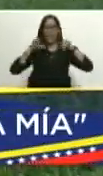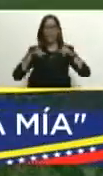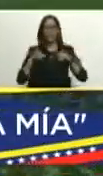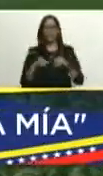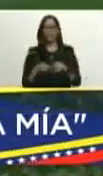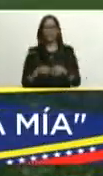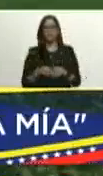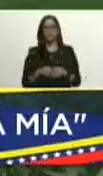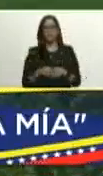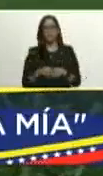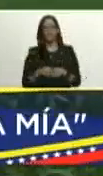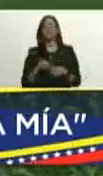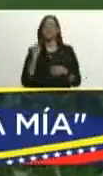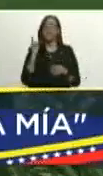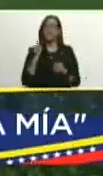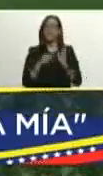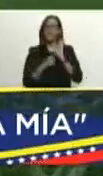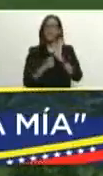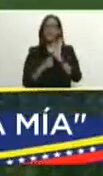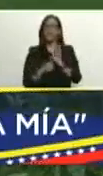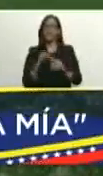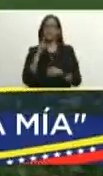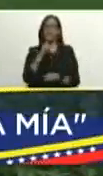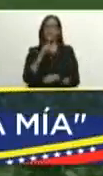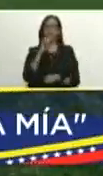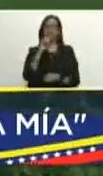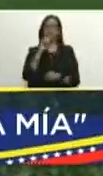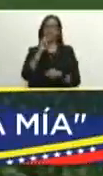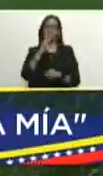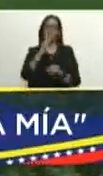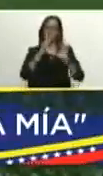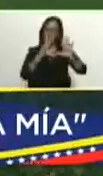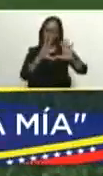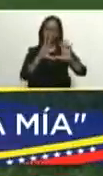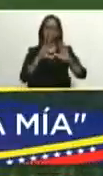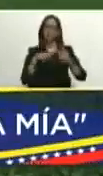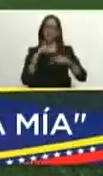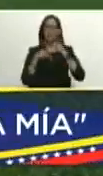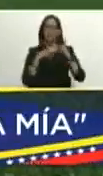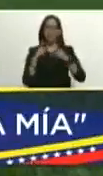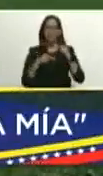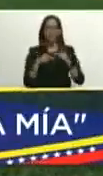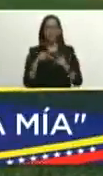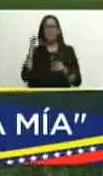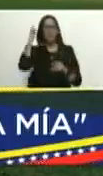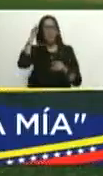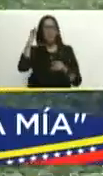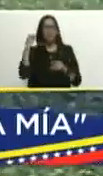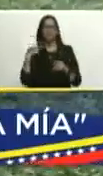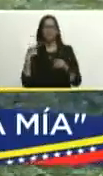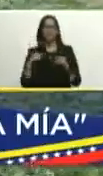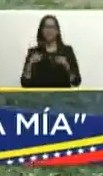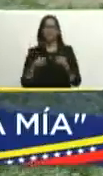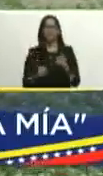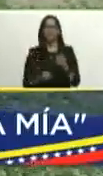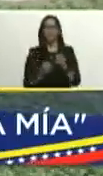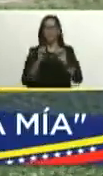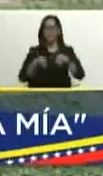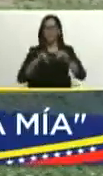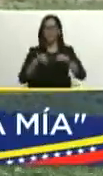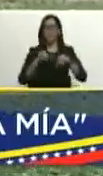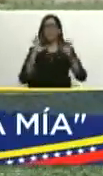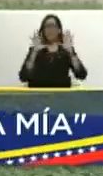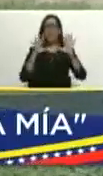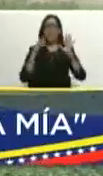que ella es representante de 108 productores que en el estado de Yaracuy en este momento tienen una superficie sembrada de 10